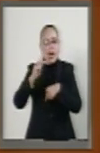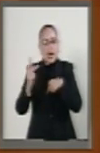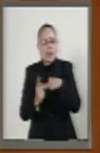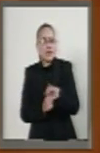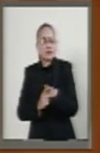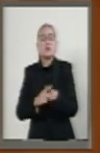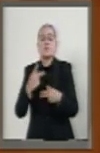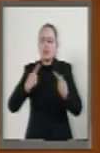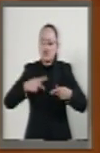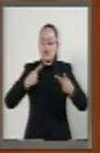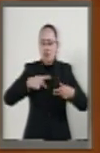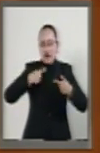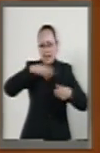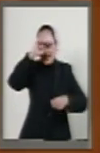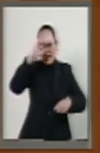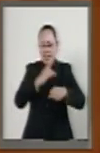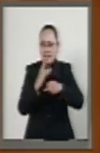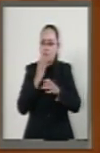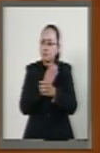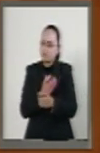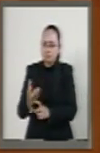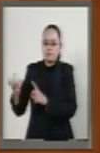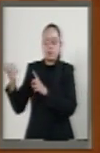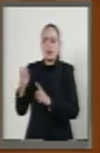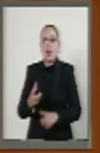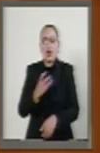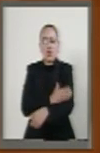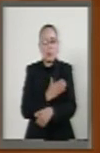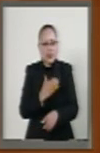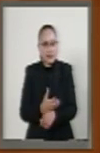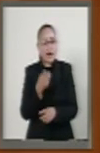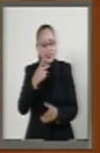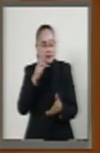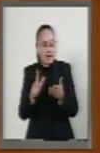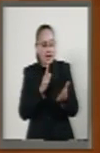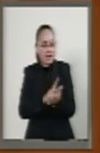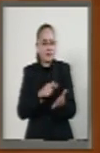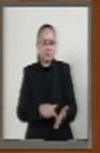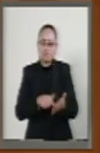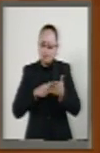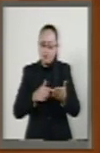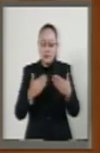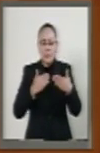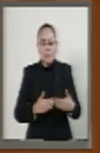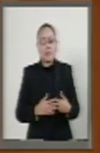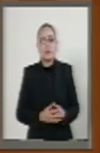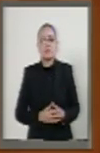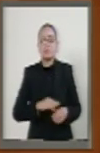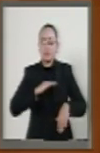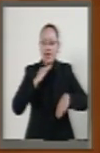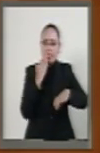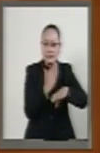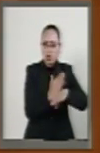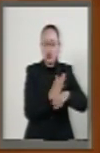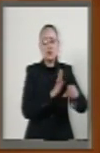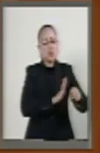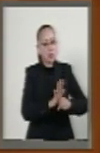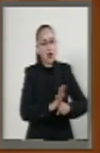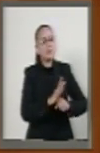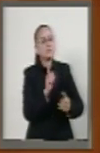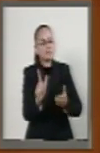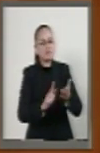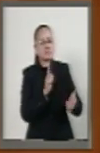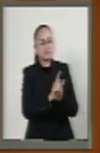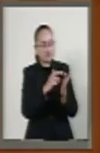en los términos y condiciones establecidos en la presente ley y su reglamento. Sexto, imponer las sanciones previstas por la ley y su